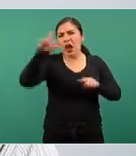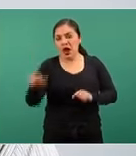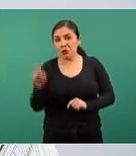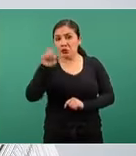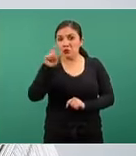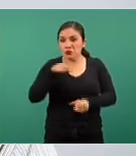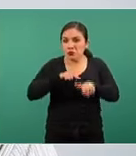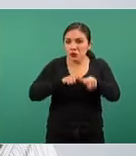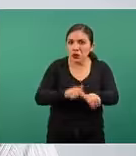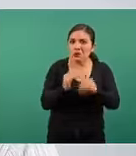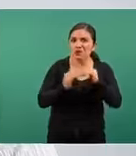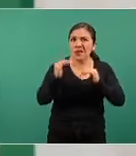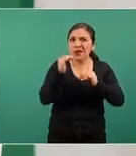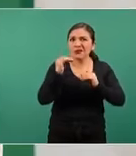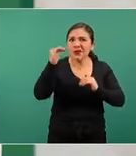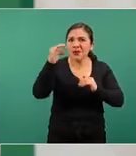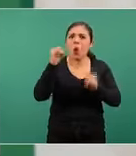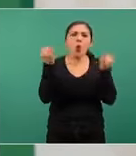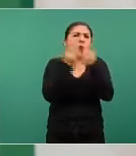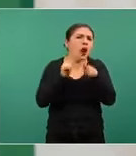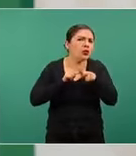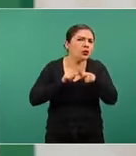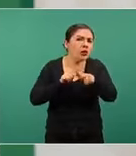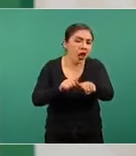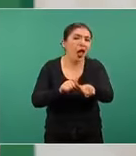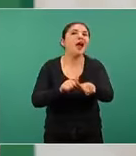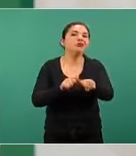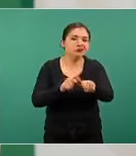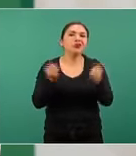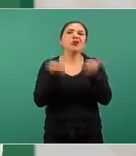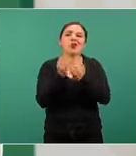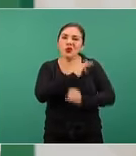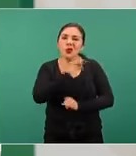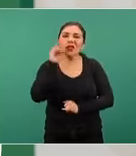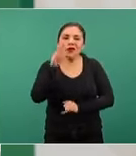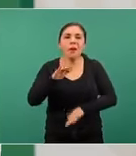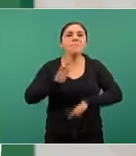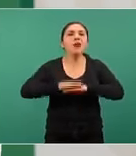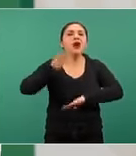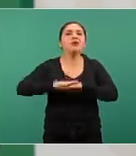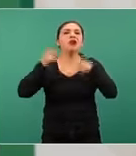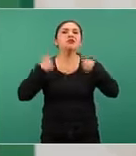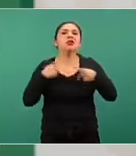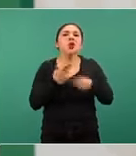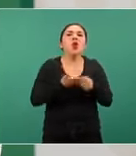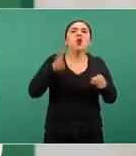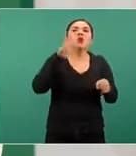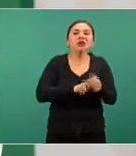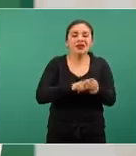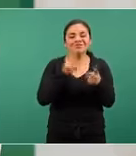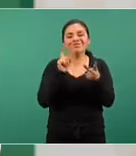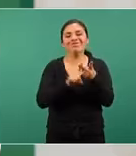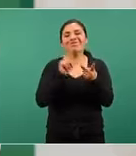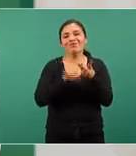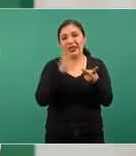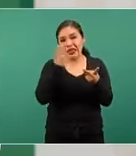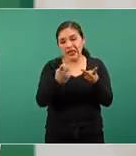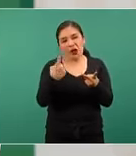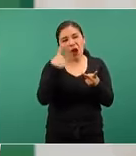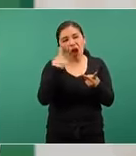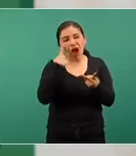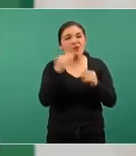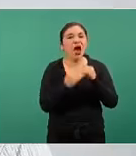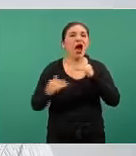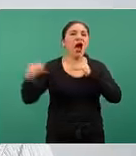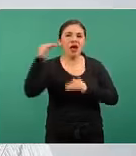continúa o se mantiene, podemos ahora empezar a ver un incremento en las hospitalizaciones, y es el segundo indicador que normalmente se empieza